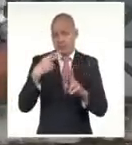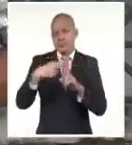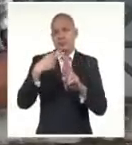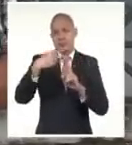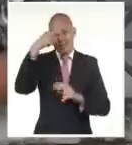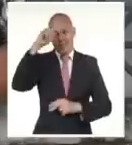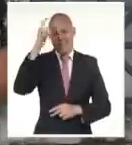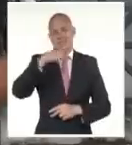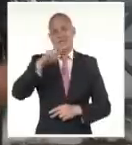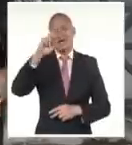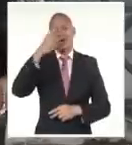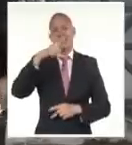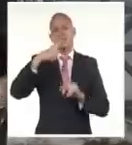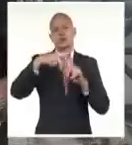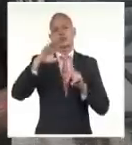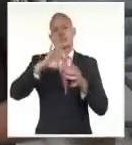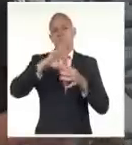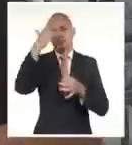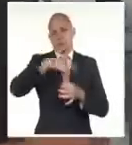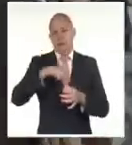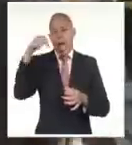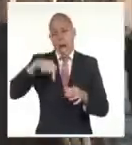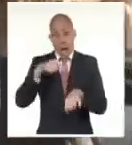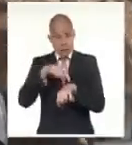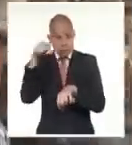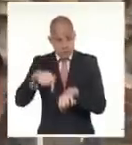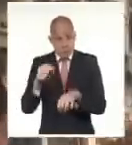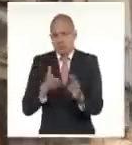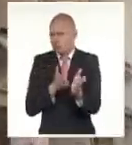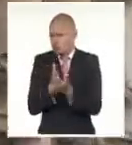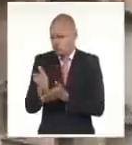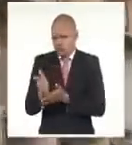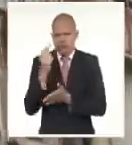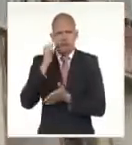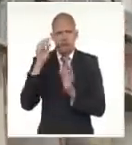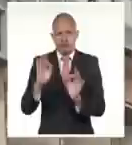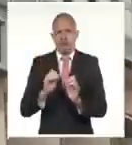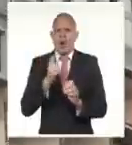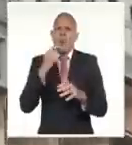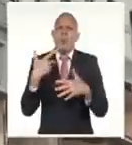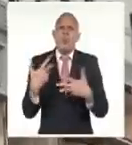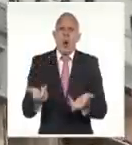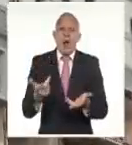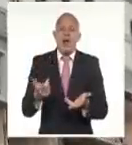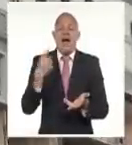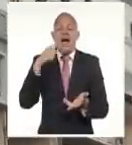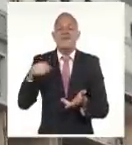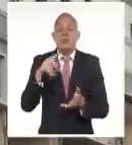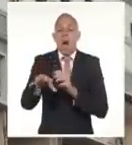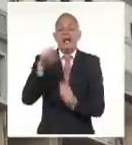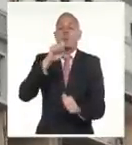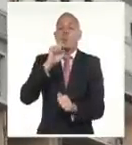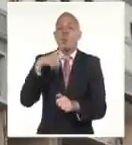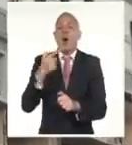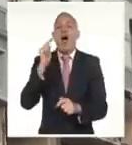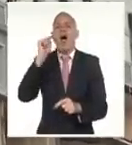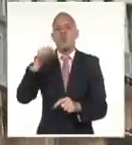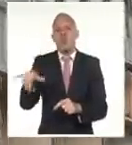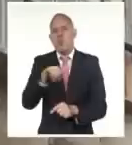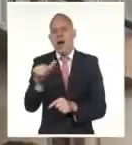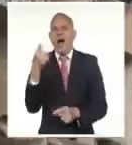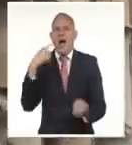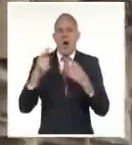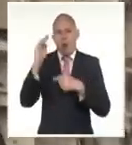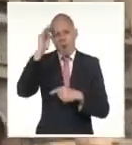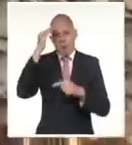continúa con toda intensidad la operación que se desarrolla para extraer los escombros y todos los